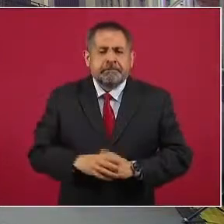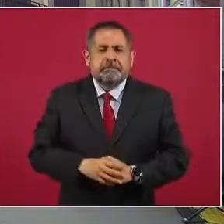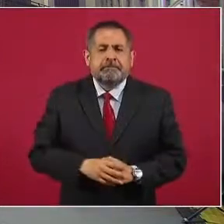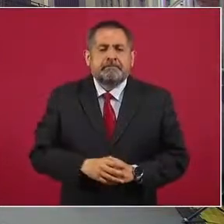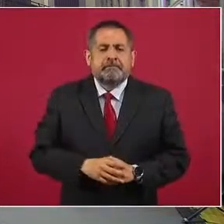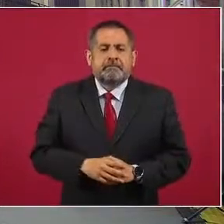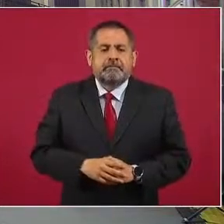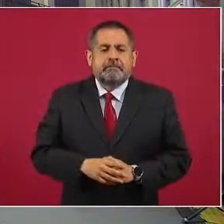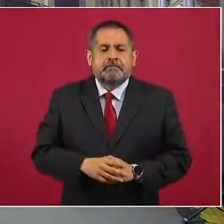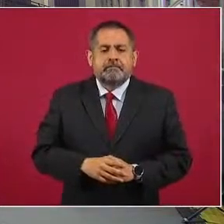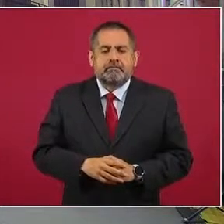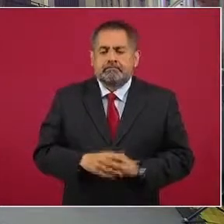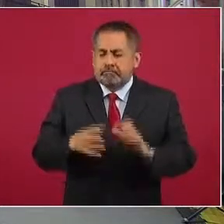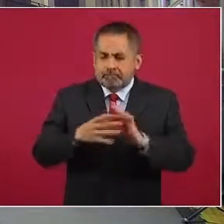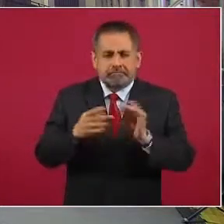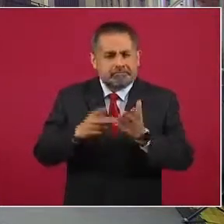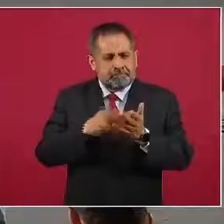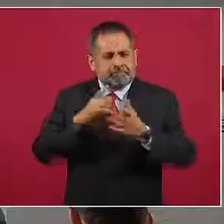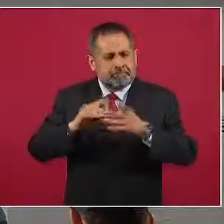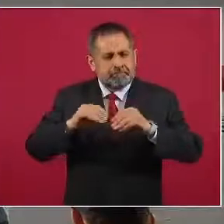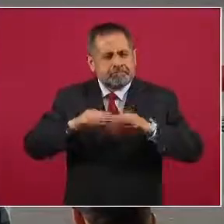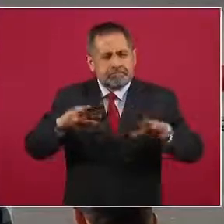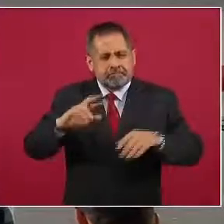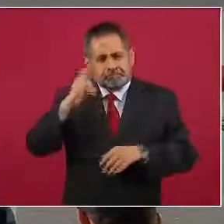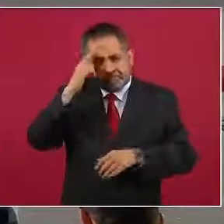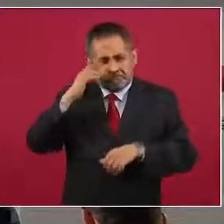hay que estarlo recordando.